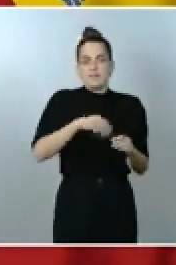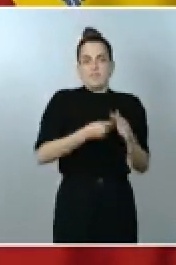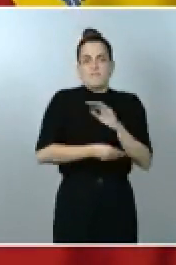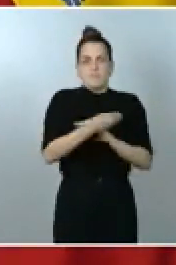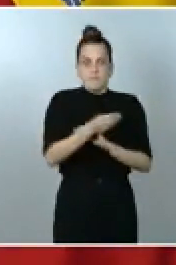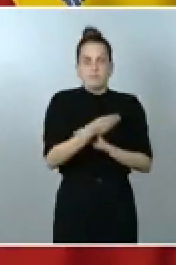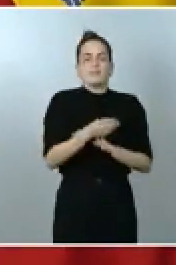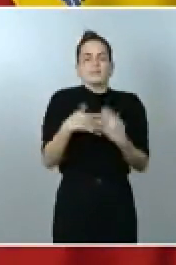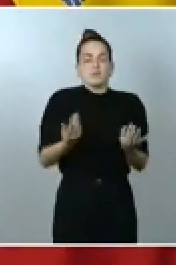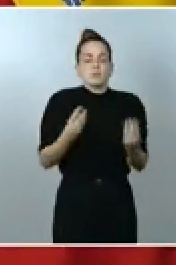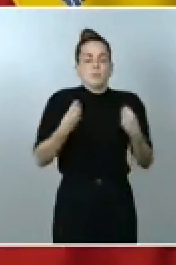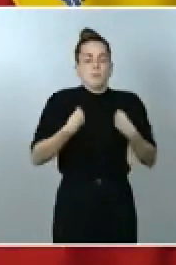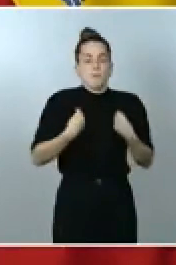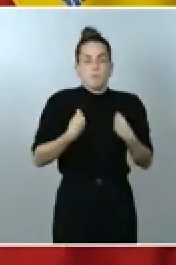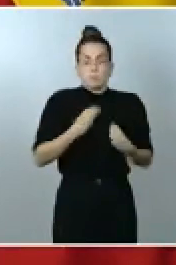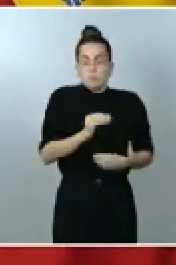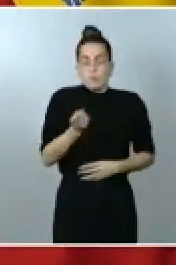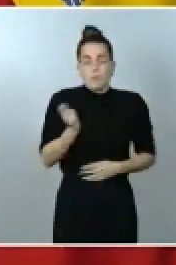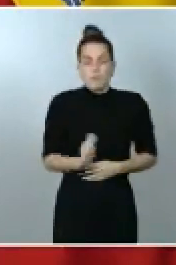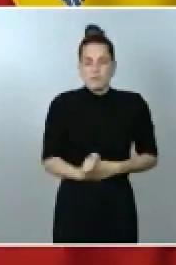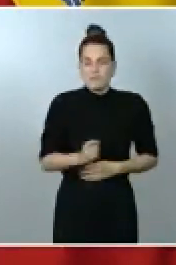de gran riesgo en tantos lugares de este mundo.